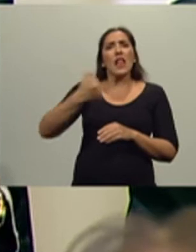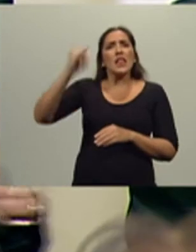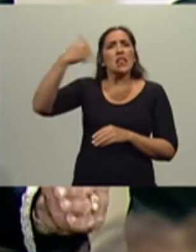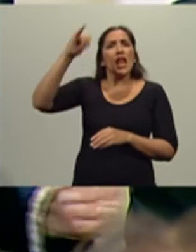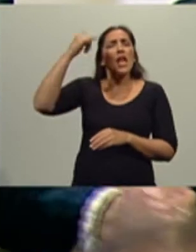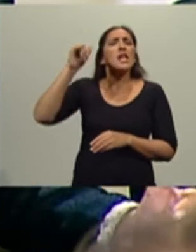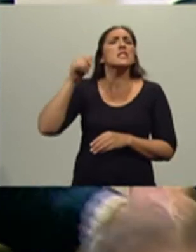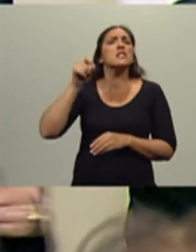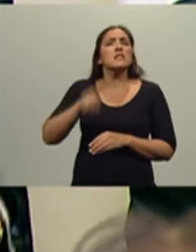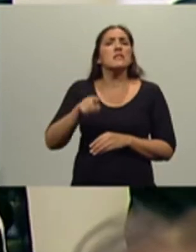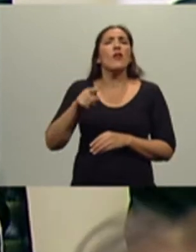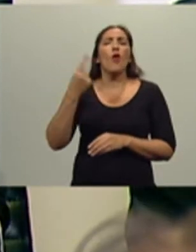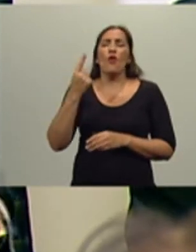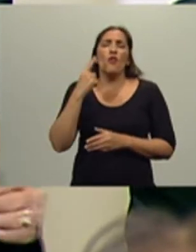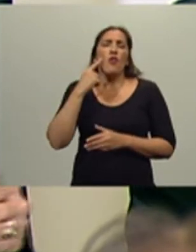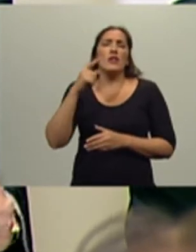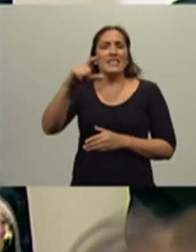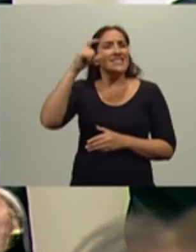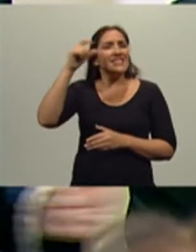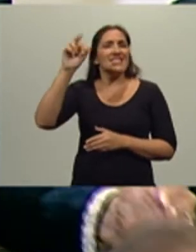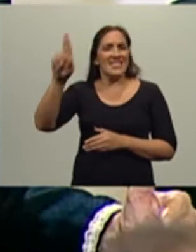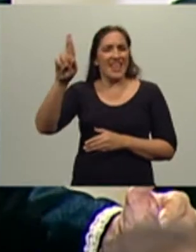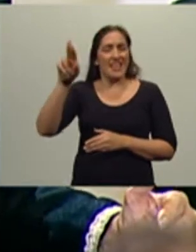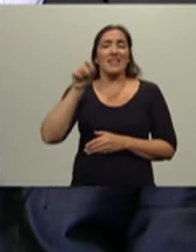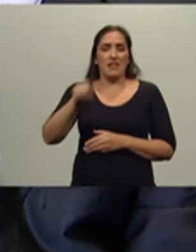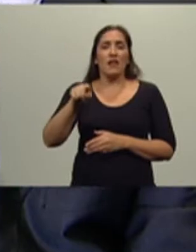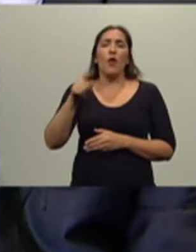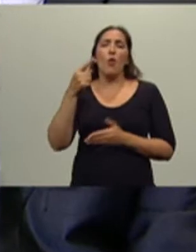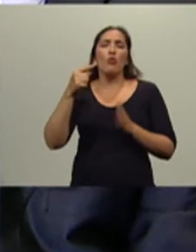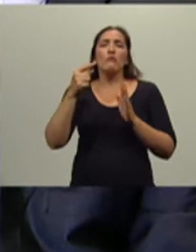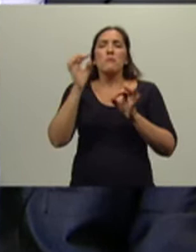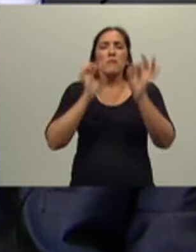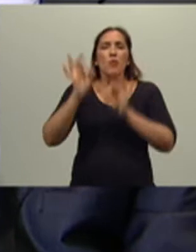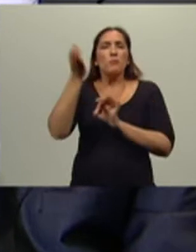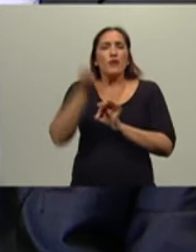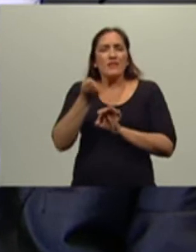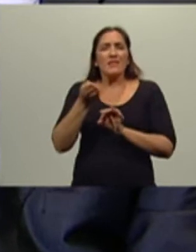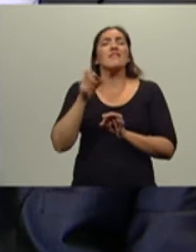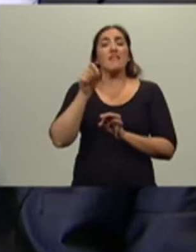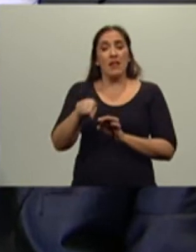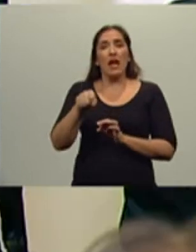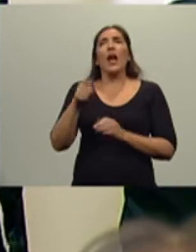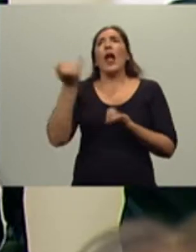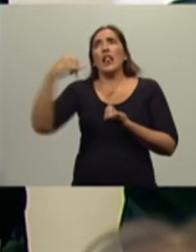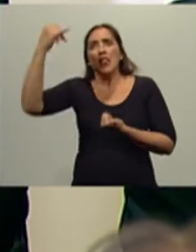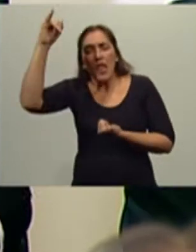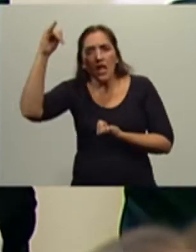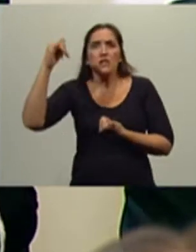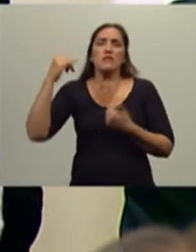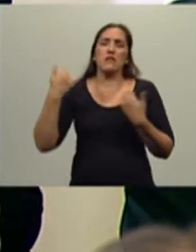un ajuste por el CER, el famoso coeficiente CER, además, obviamente, los intereses. Bueno,